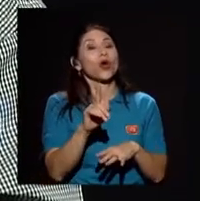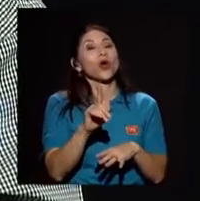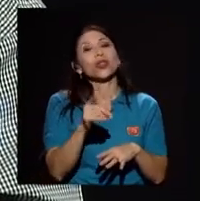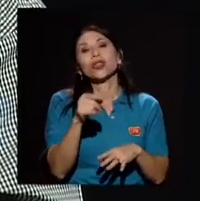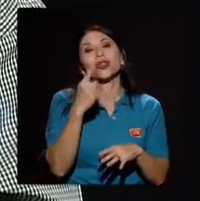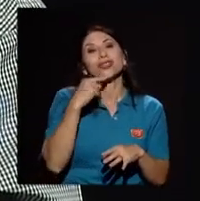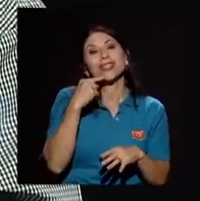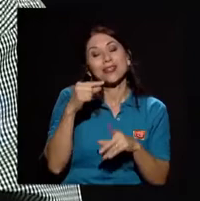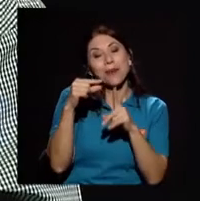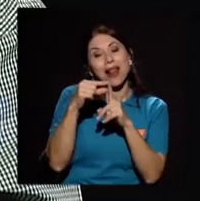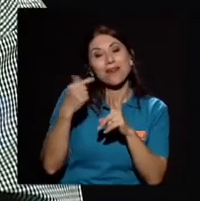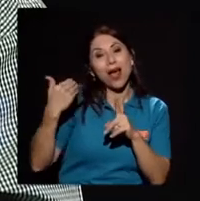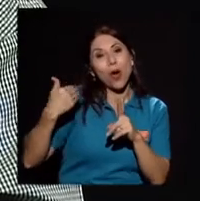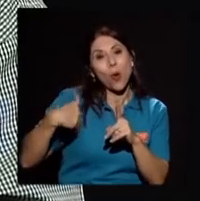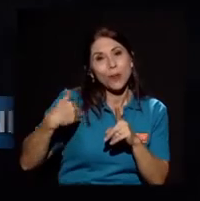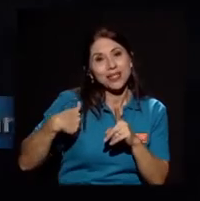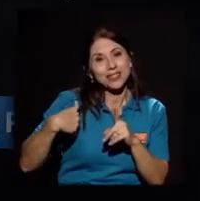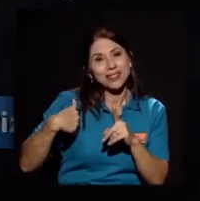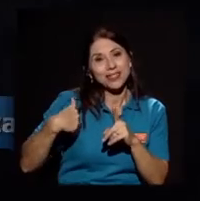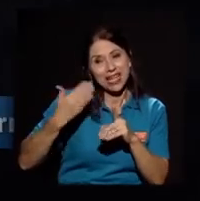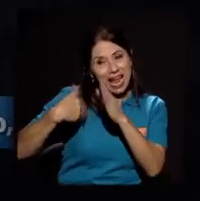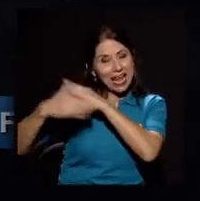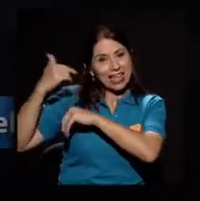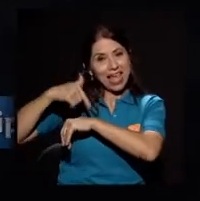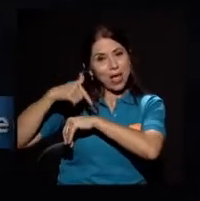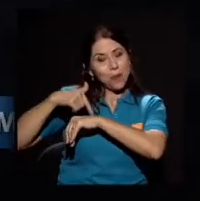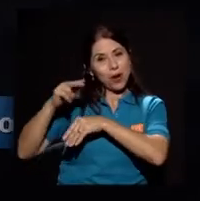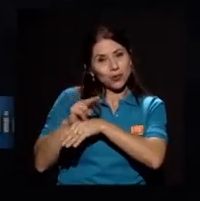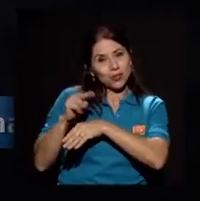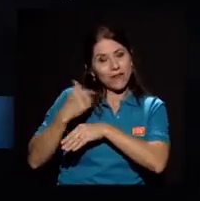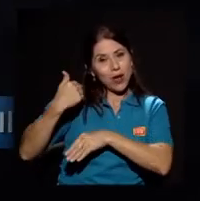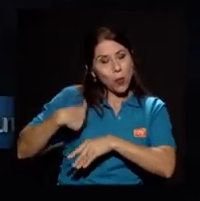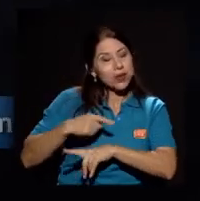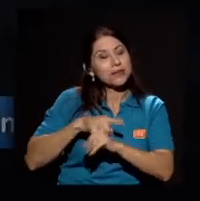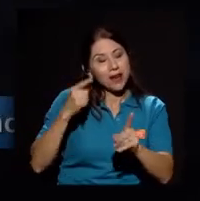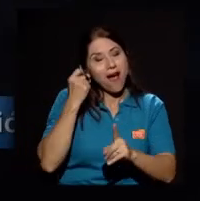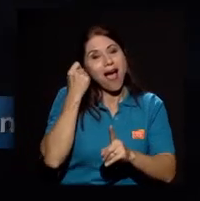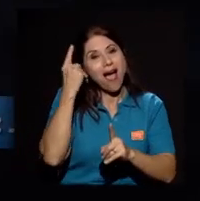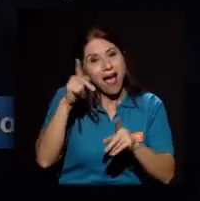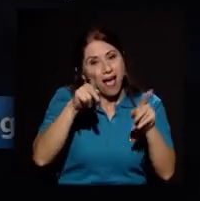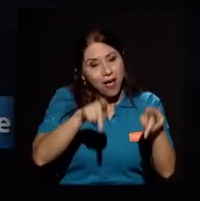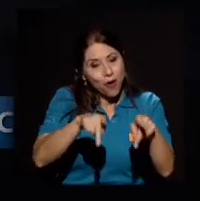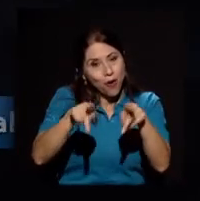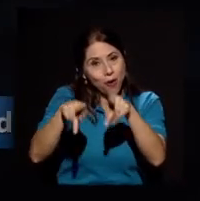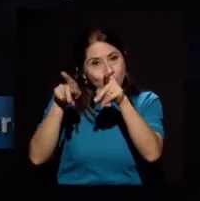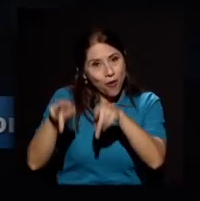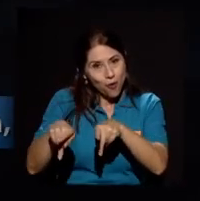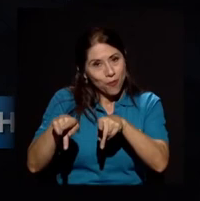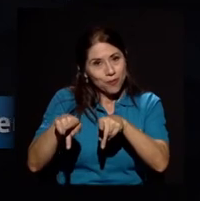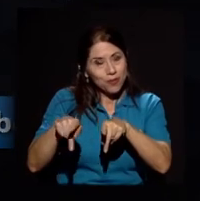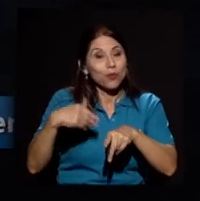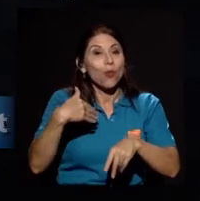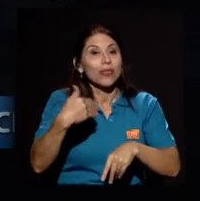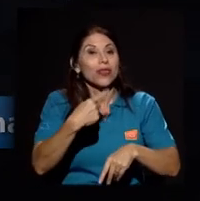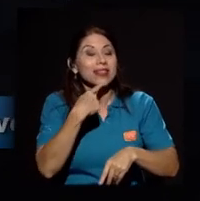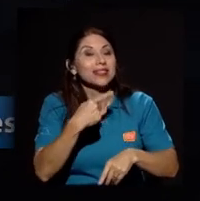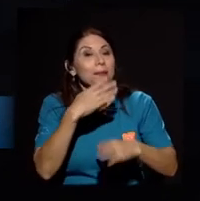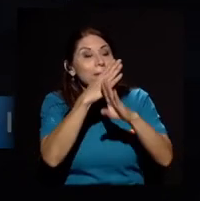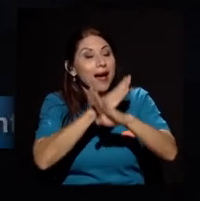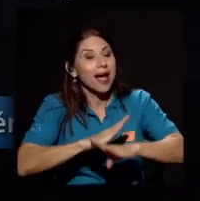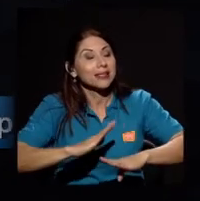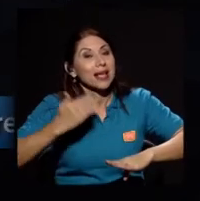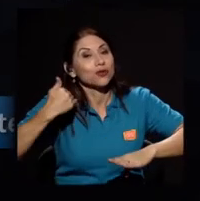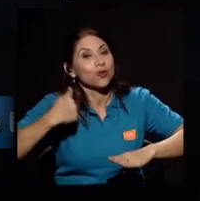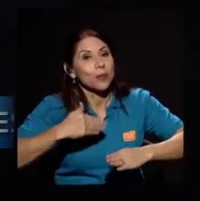porque en esa época no se decía así pero es claro que a los hombres de buena voluntad eran los hombres y a las mujeres de buena voluntad